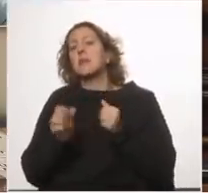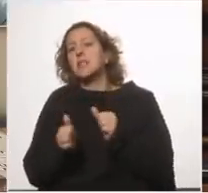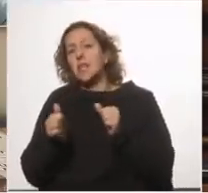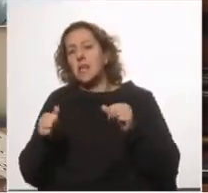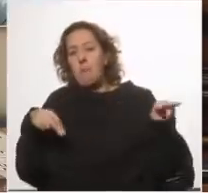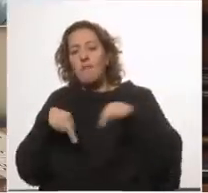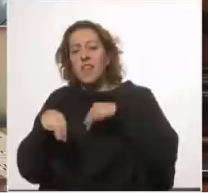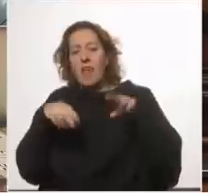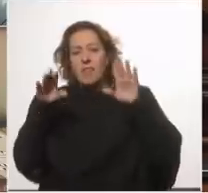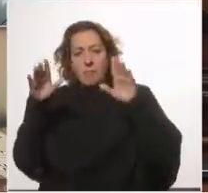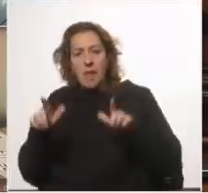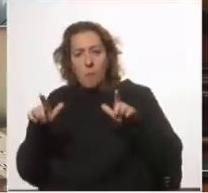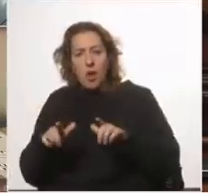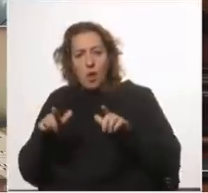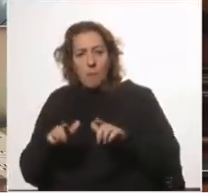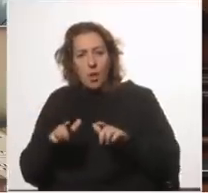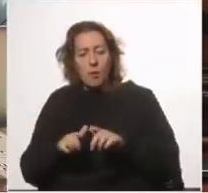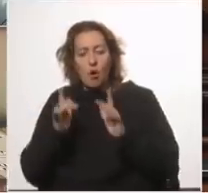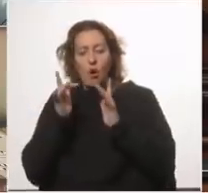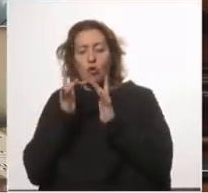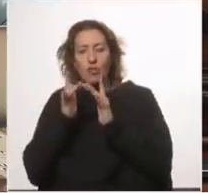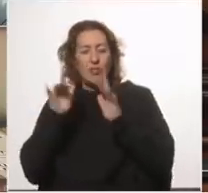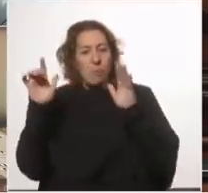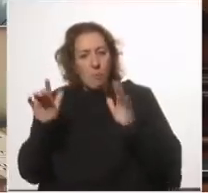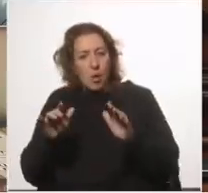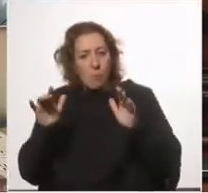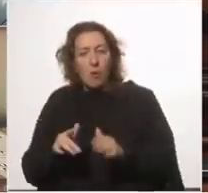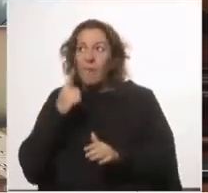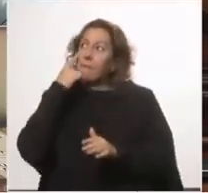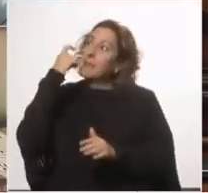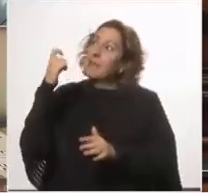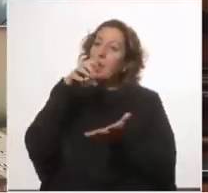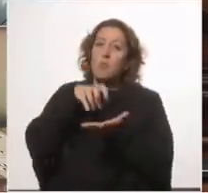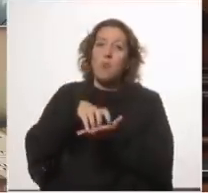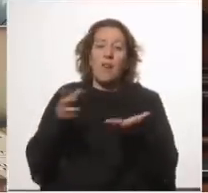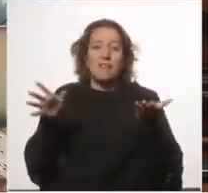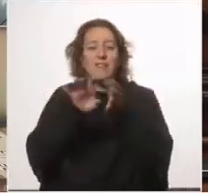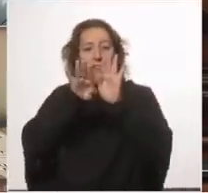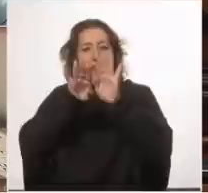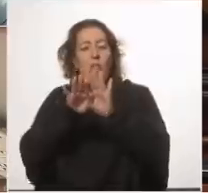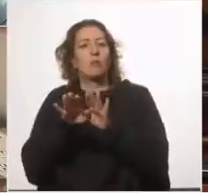movilidad, disminuir los contactos, evitar lugares cerrados, disminuir tiempo de exposición